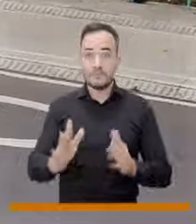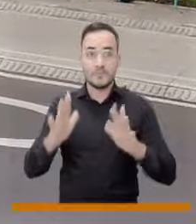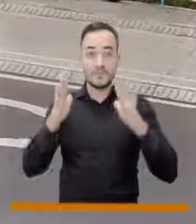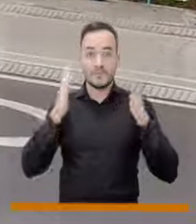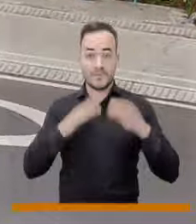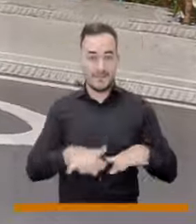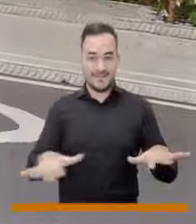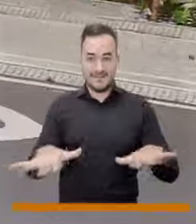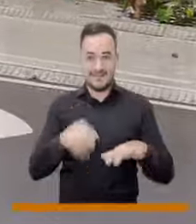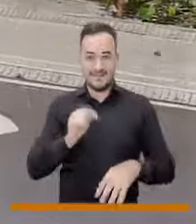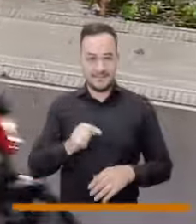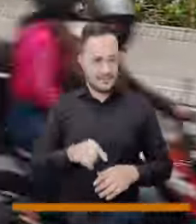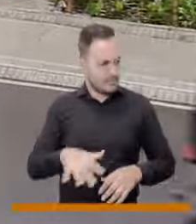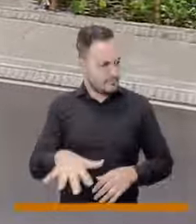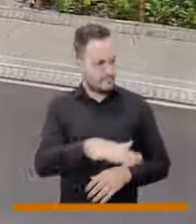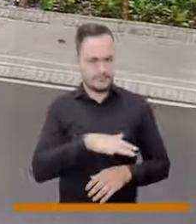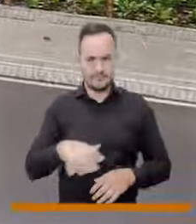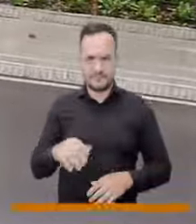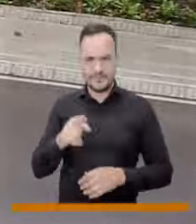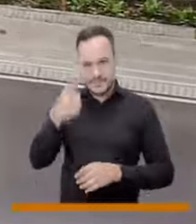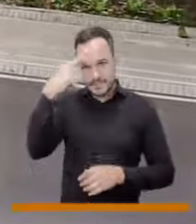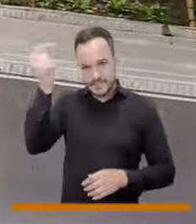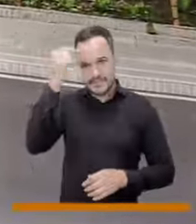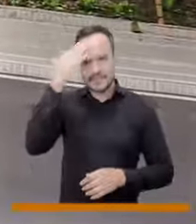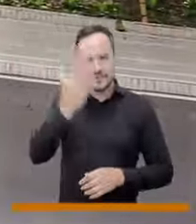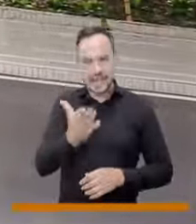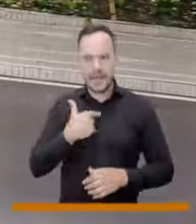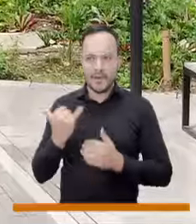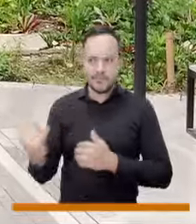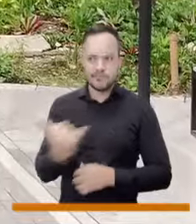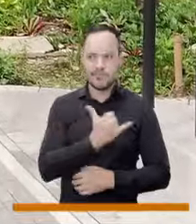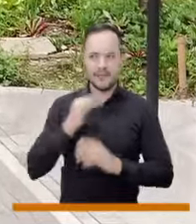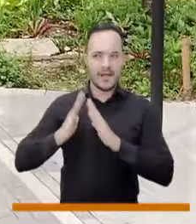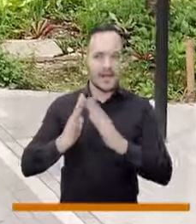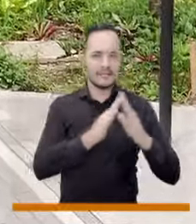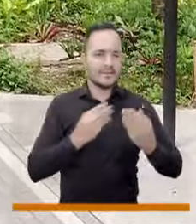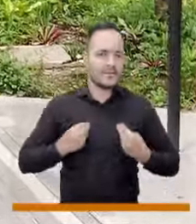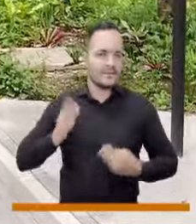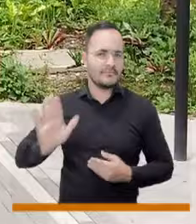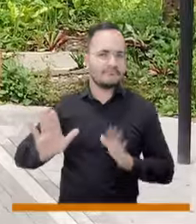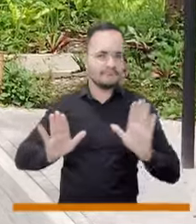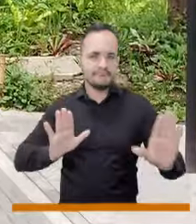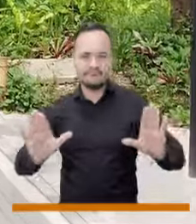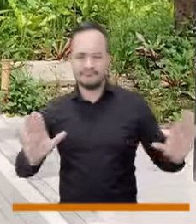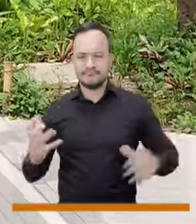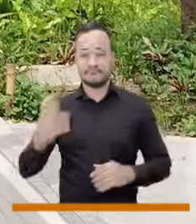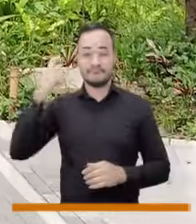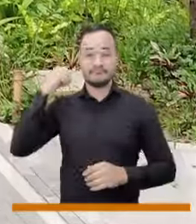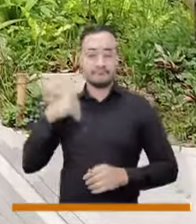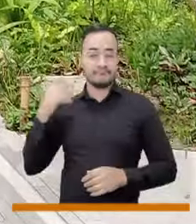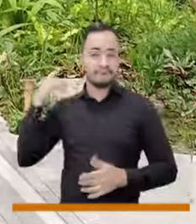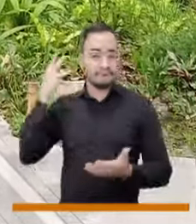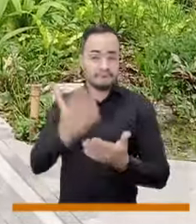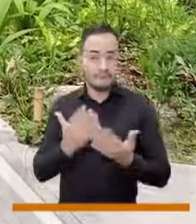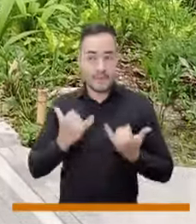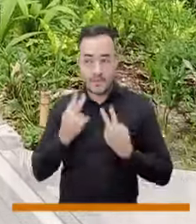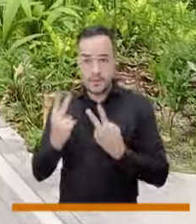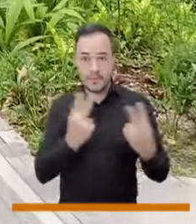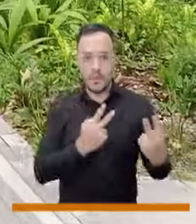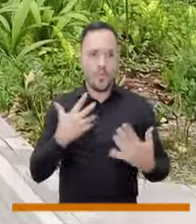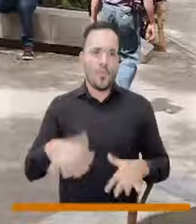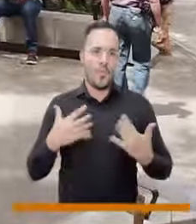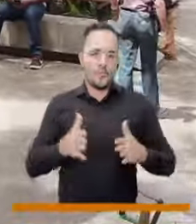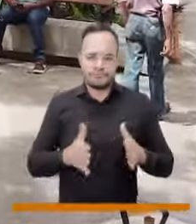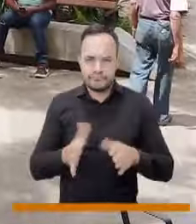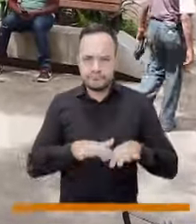playa no nos olvidemos que tenemos que pensar en el vecindario en el pasado la playa ha sido un escenario para